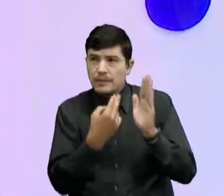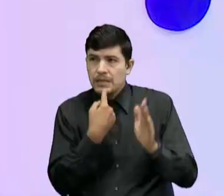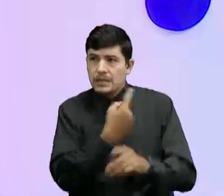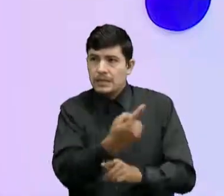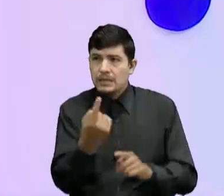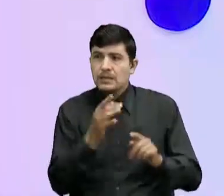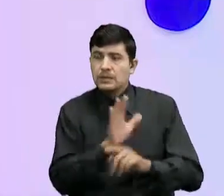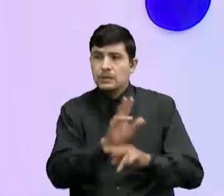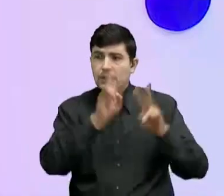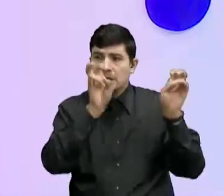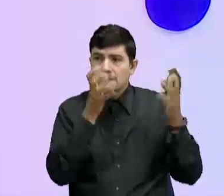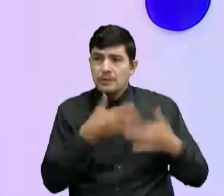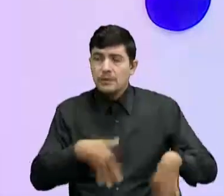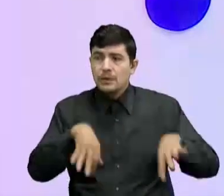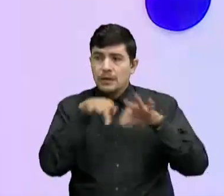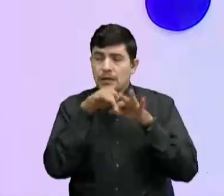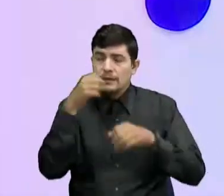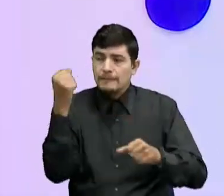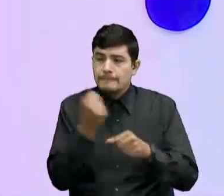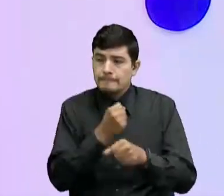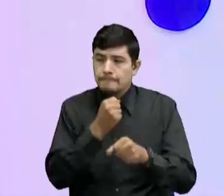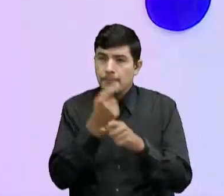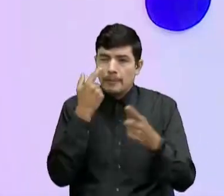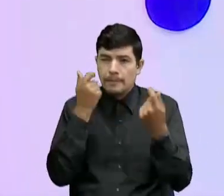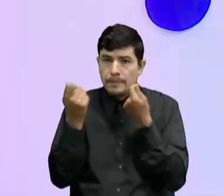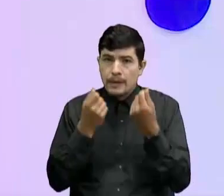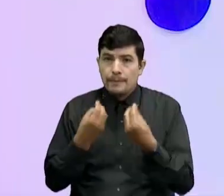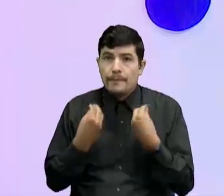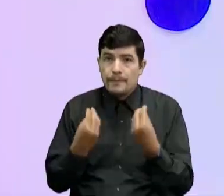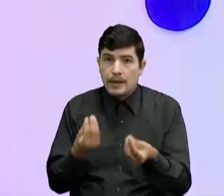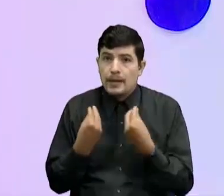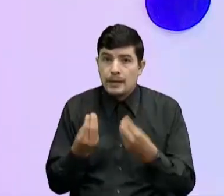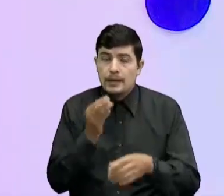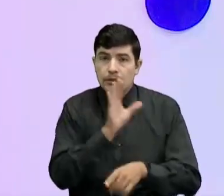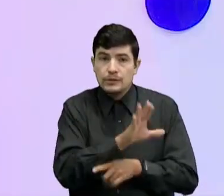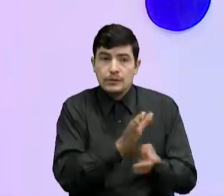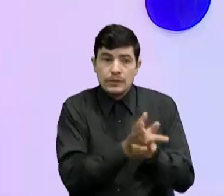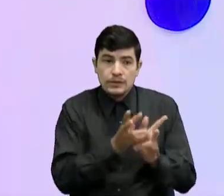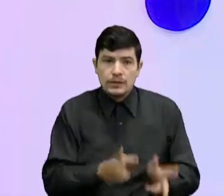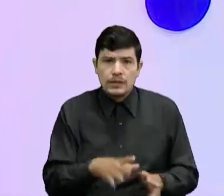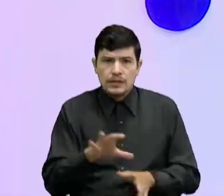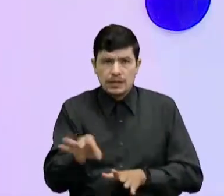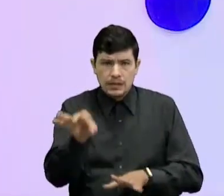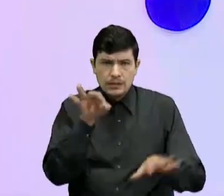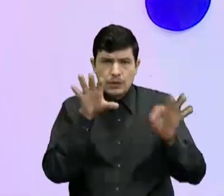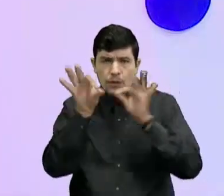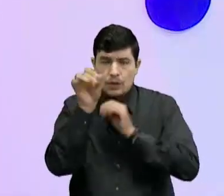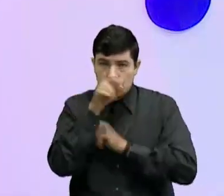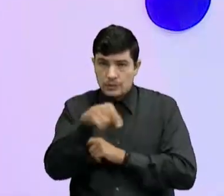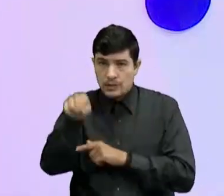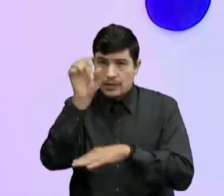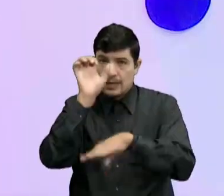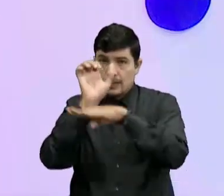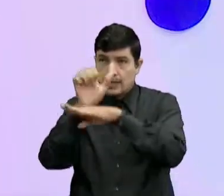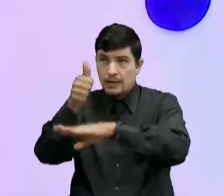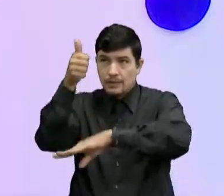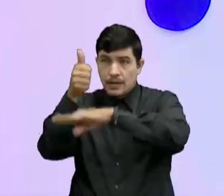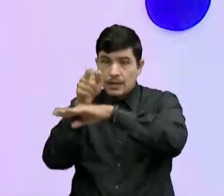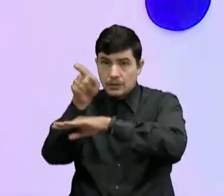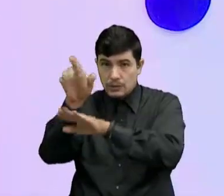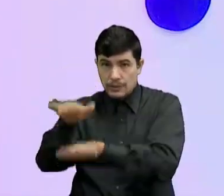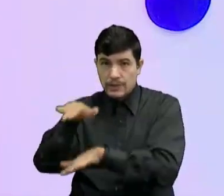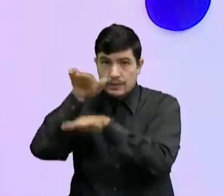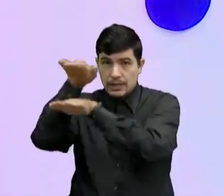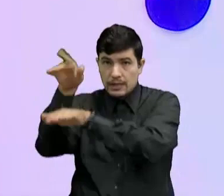es muy importante Trabajarlo Para que los chicos Cuando escojan Ya Nuestros entes políticos Nuestros